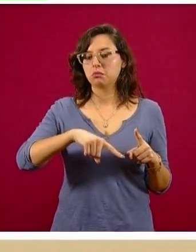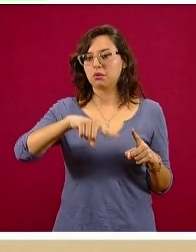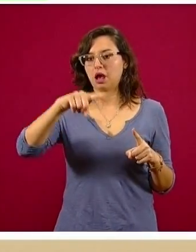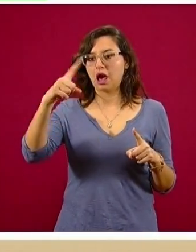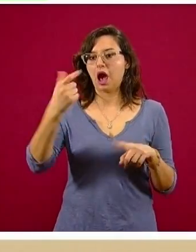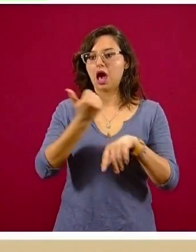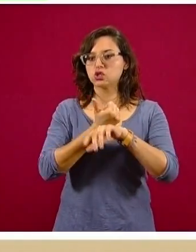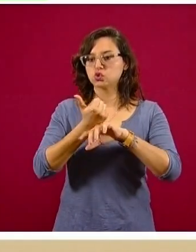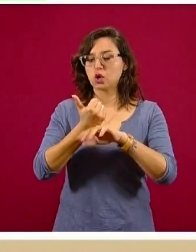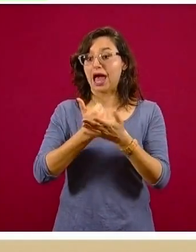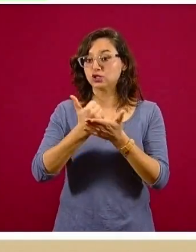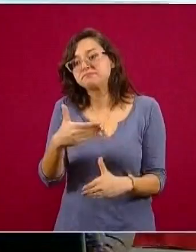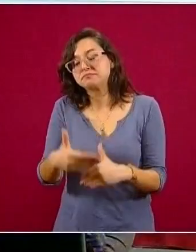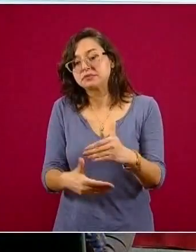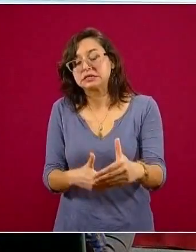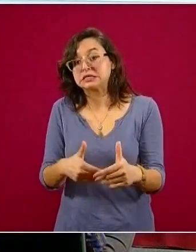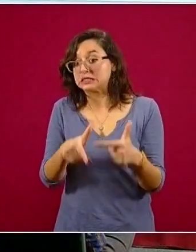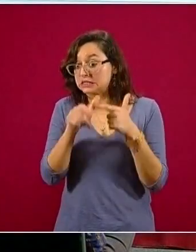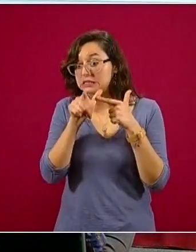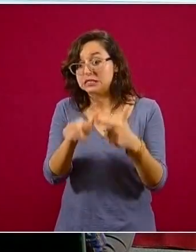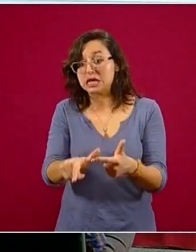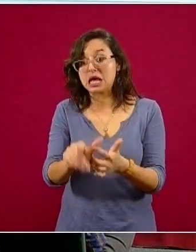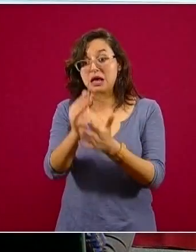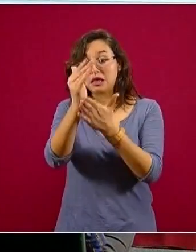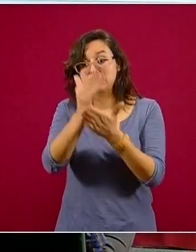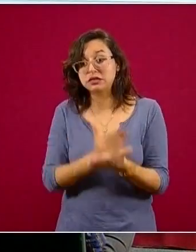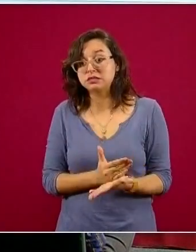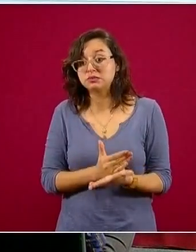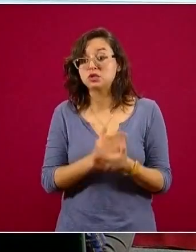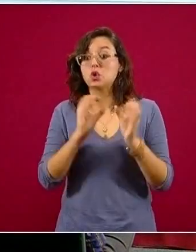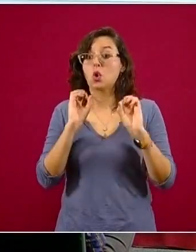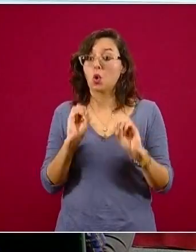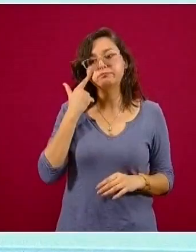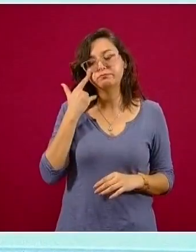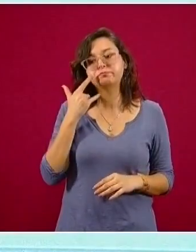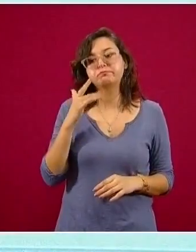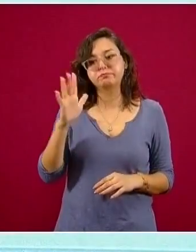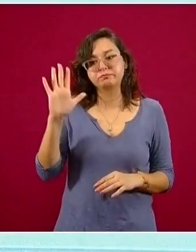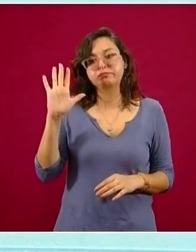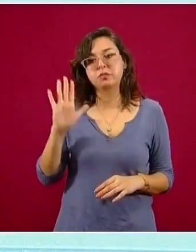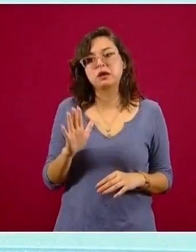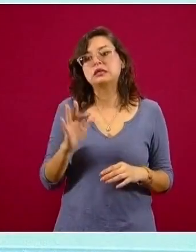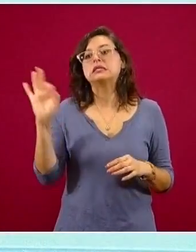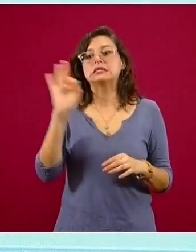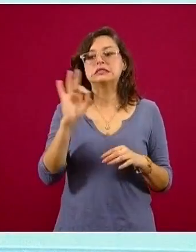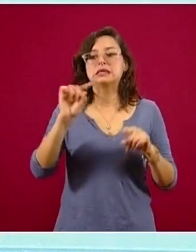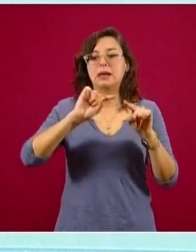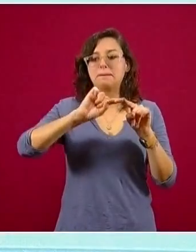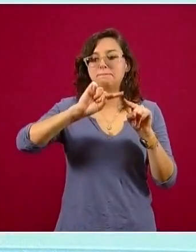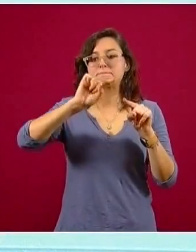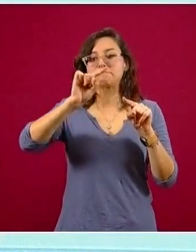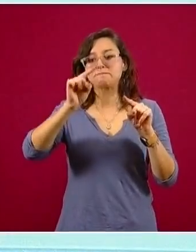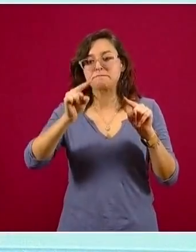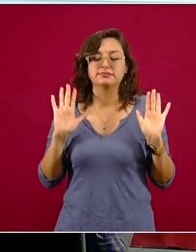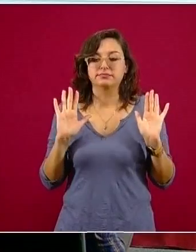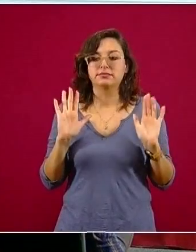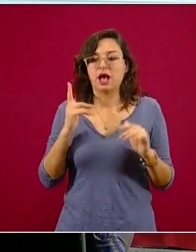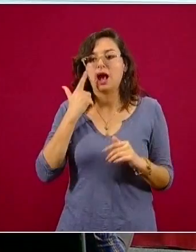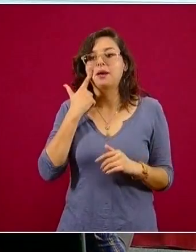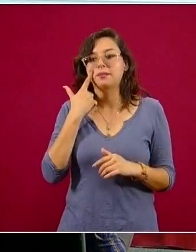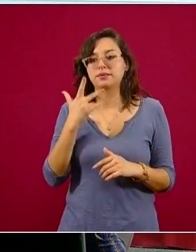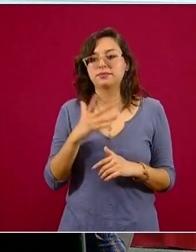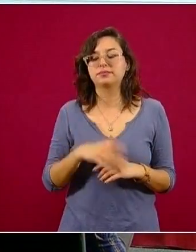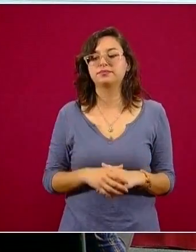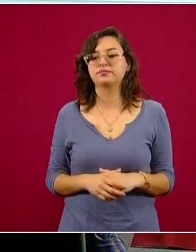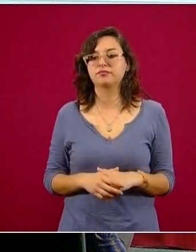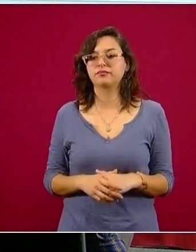California, por lo cual todos los estados tienen suficiente capacidad en cuanto a esta modalidad hospitalaria. Noticias